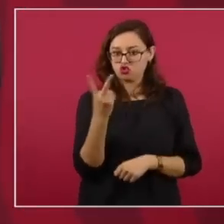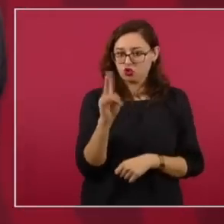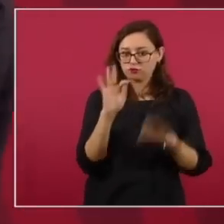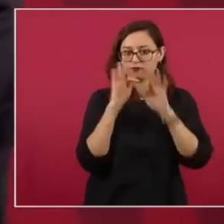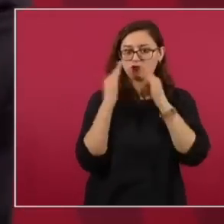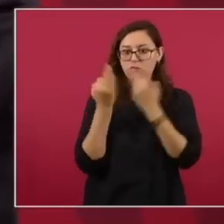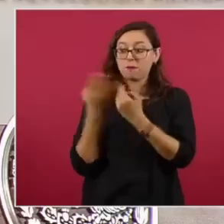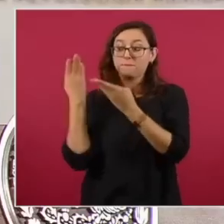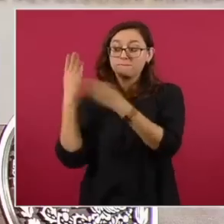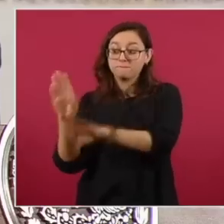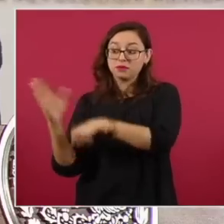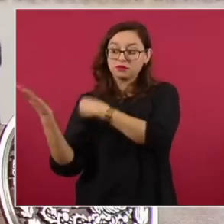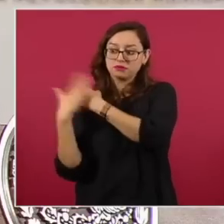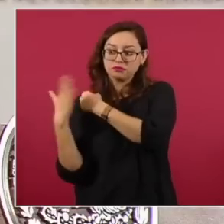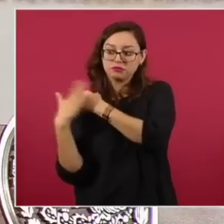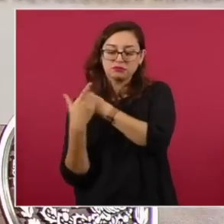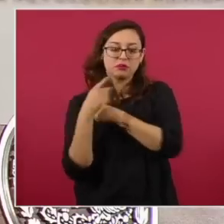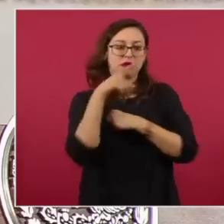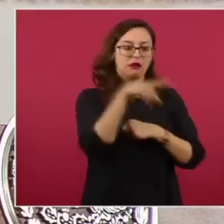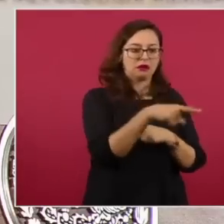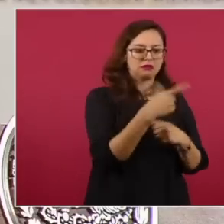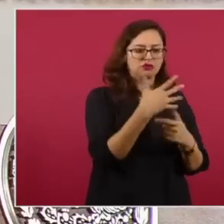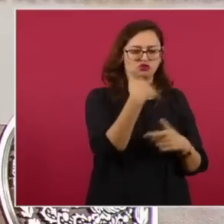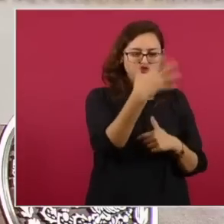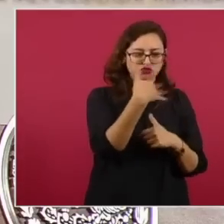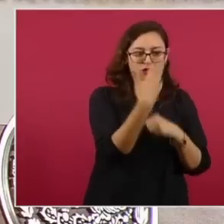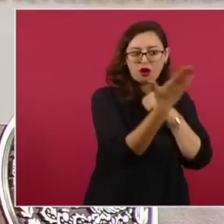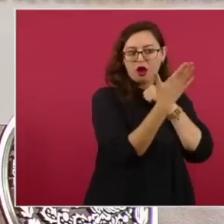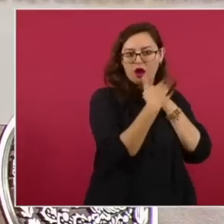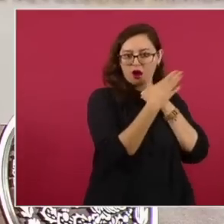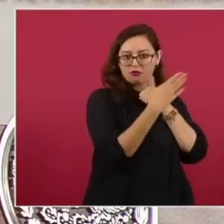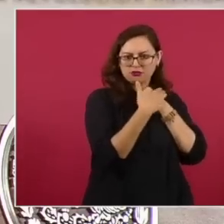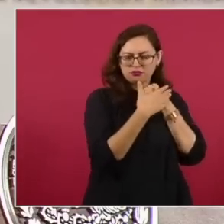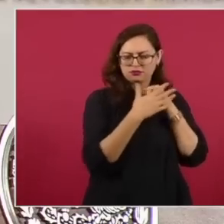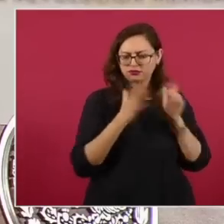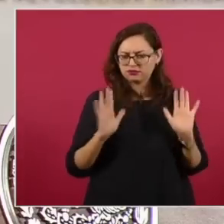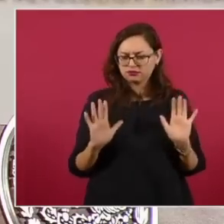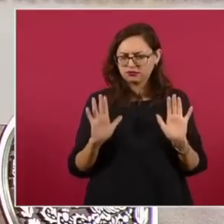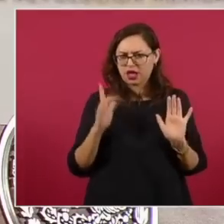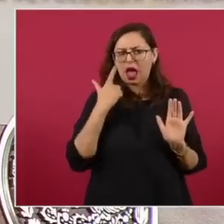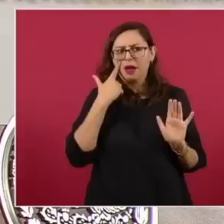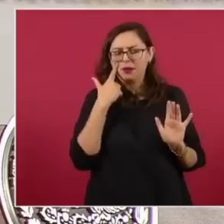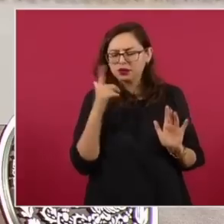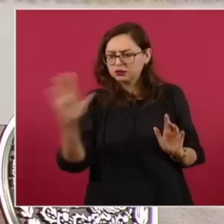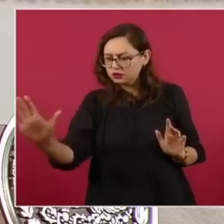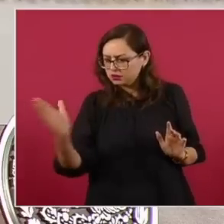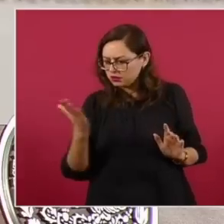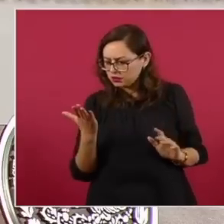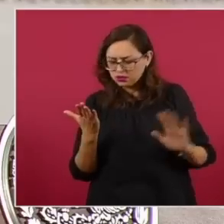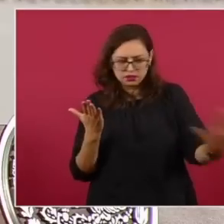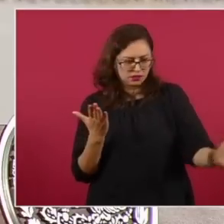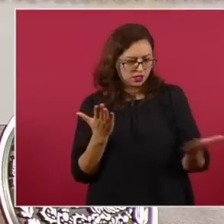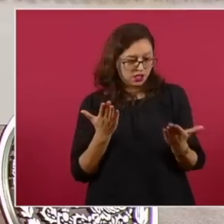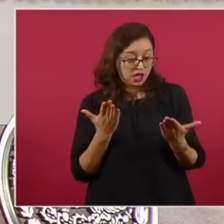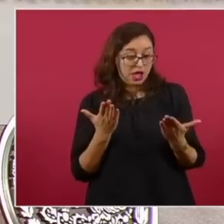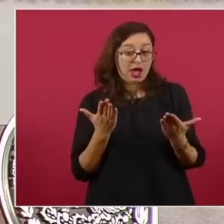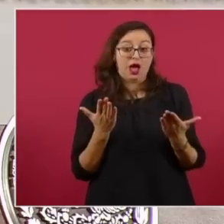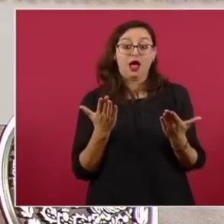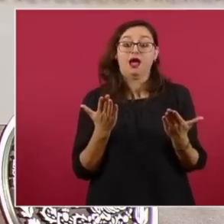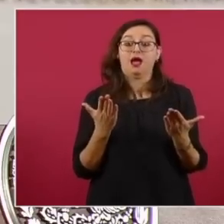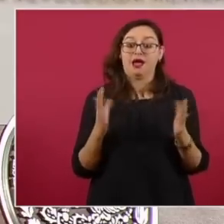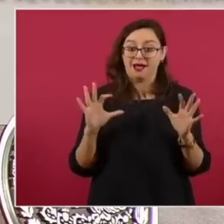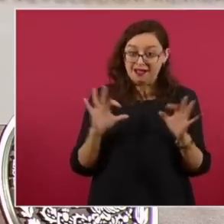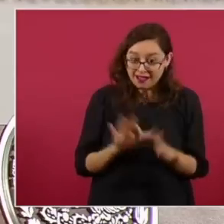relacionan las cosas y se llega a determinada conclusión, pero dentro